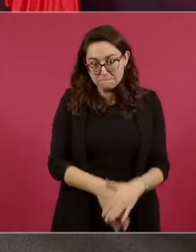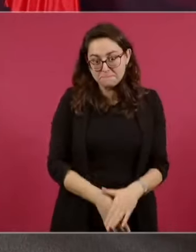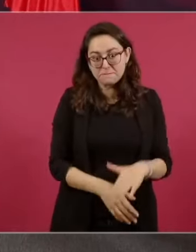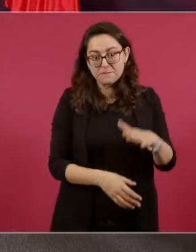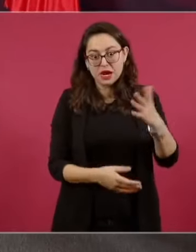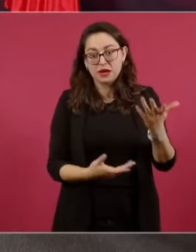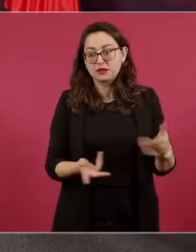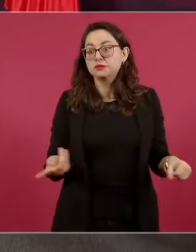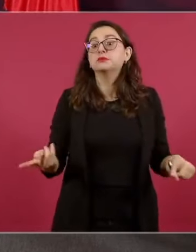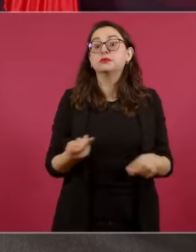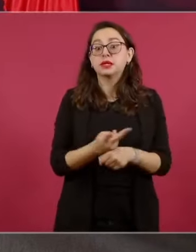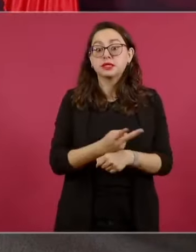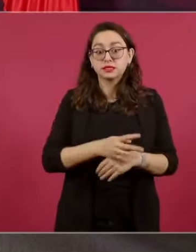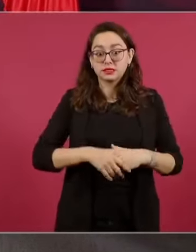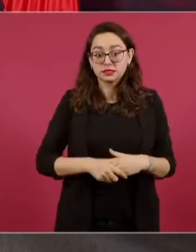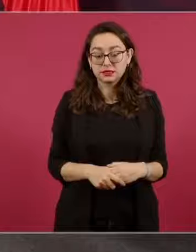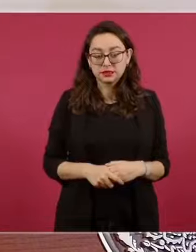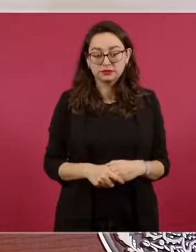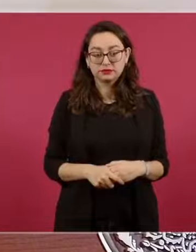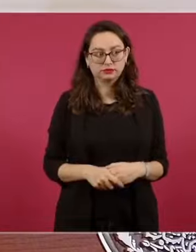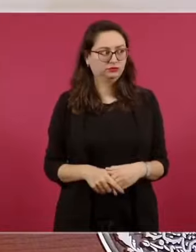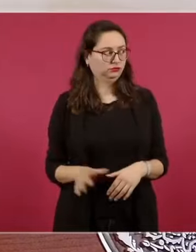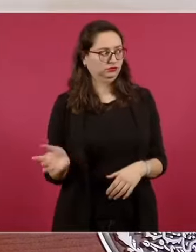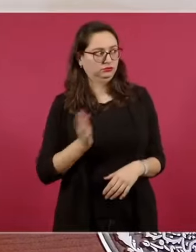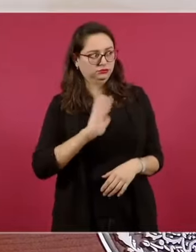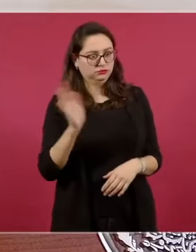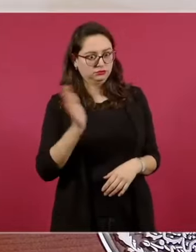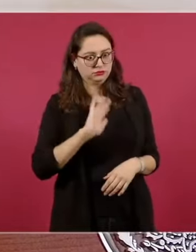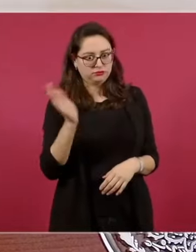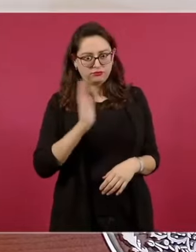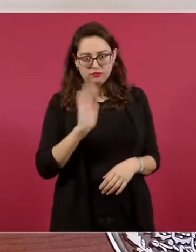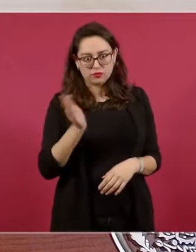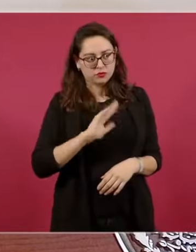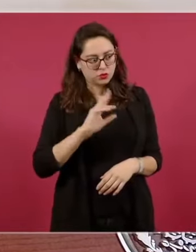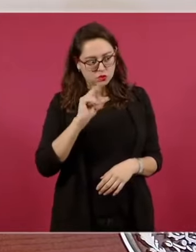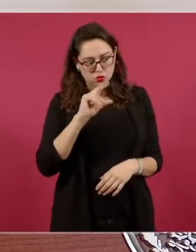si no aguanta. No, licenciados,